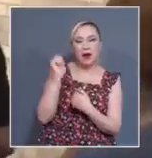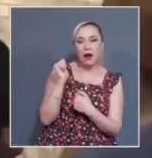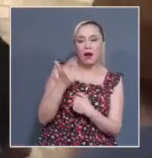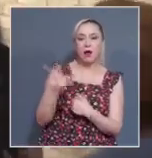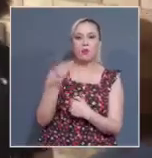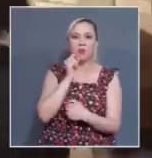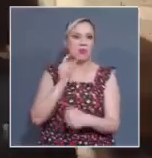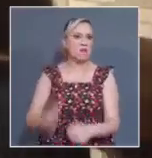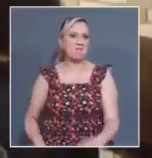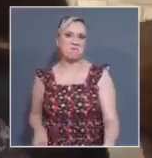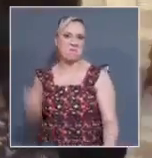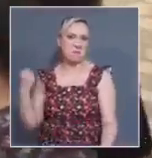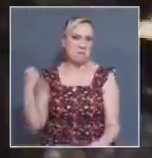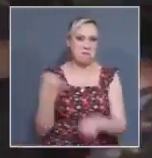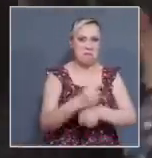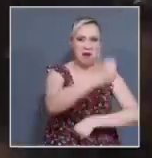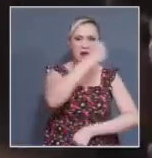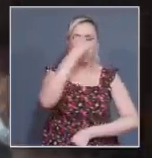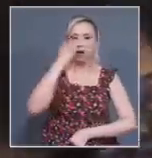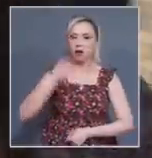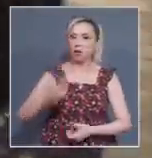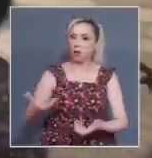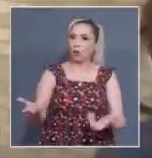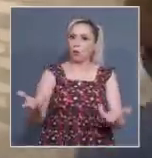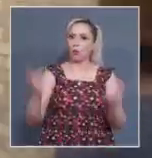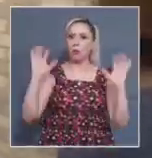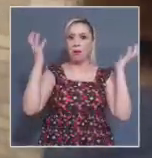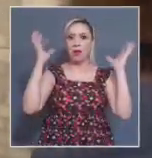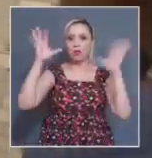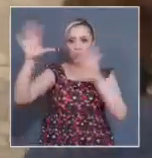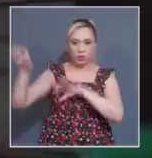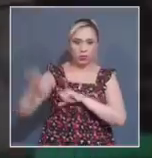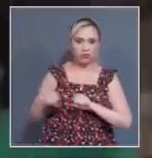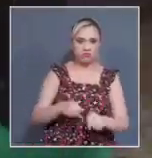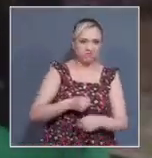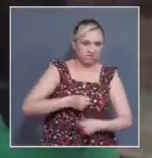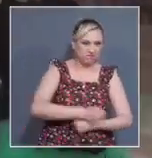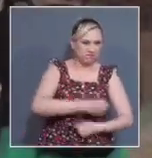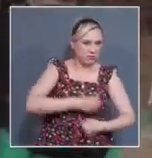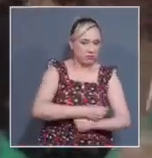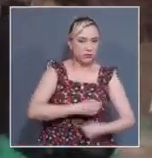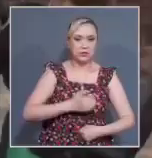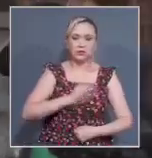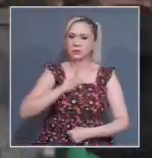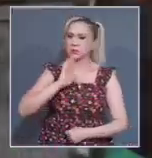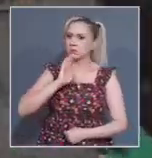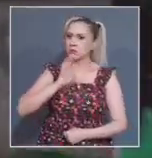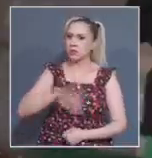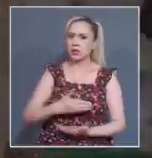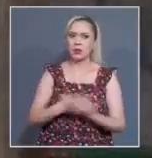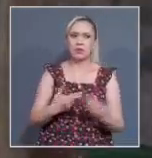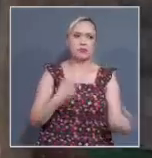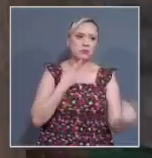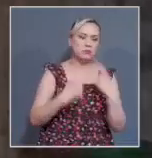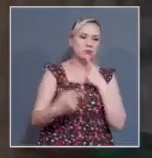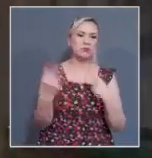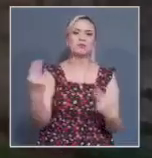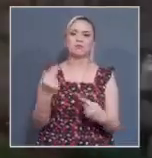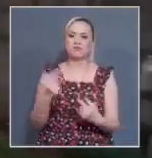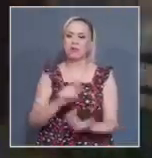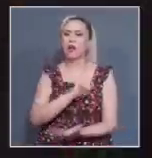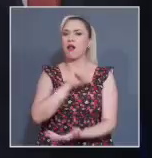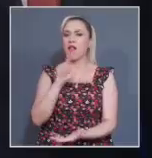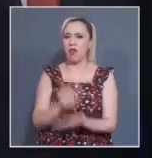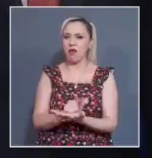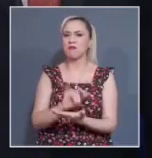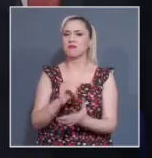ignorados y violentados dentro de la patrulla. Tanto la ciudad como el departamento policial acordaron un decreto de consentimiento federal, el